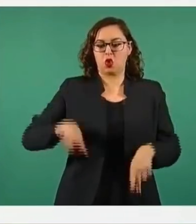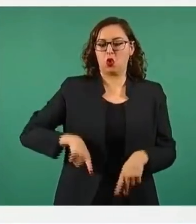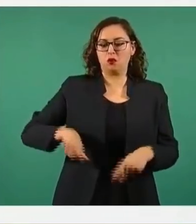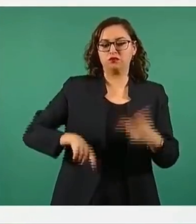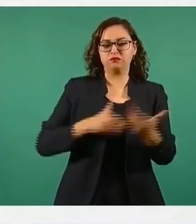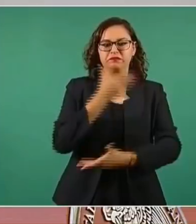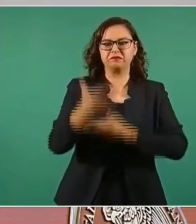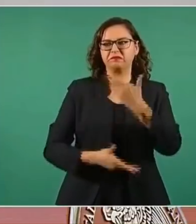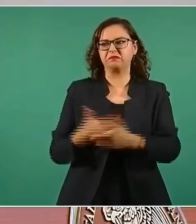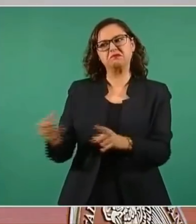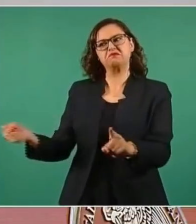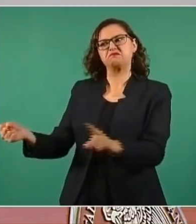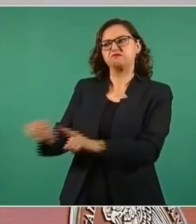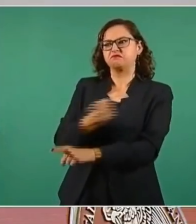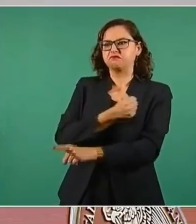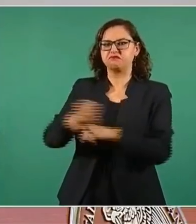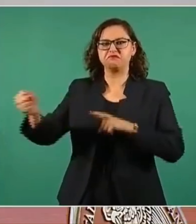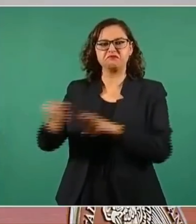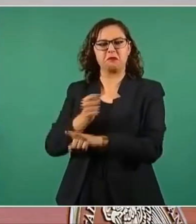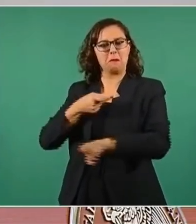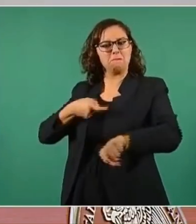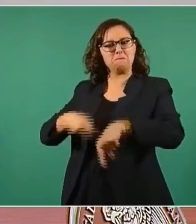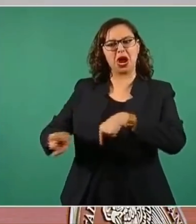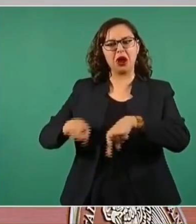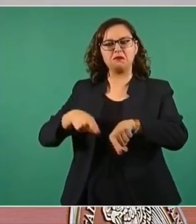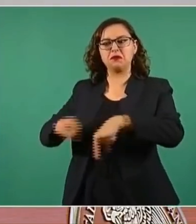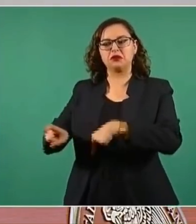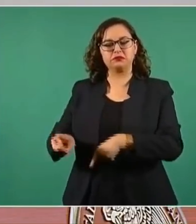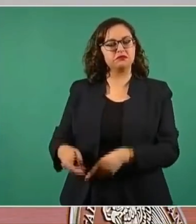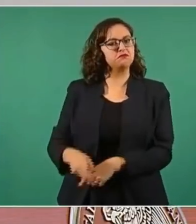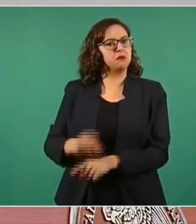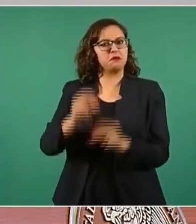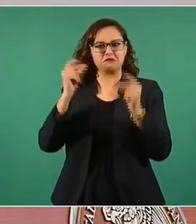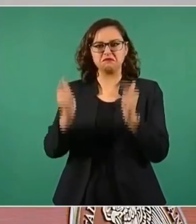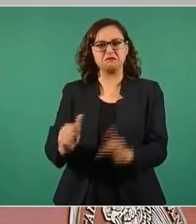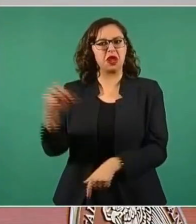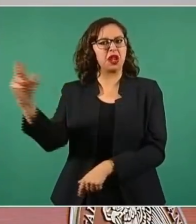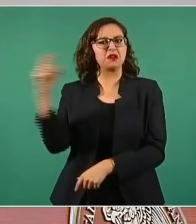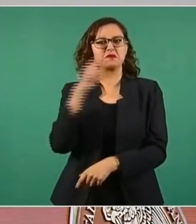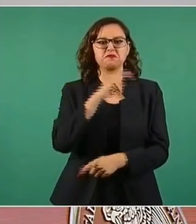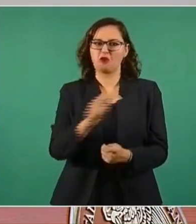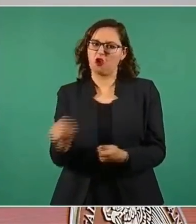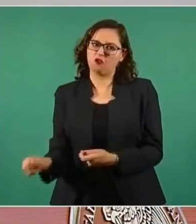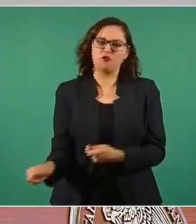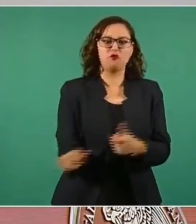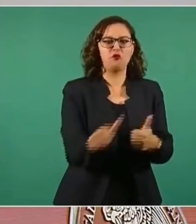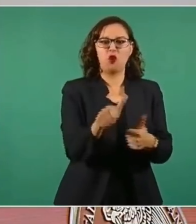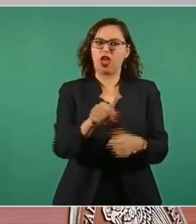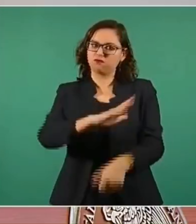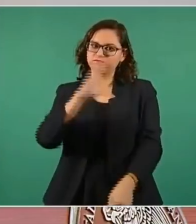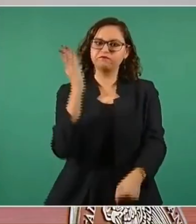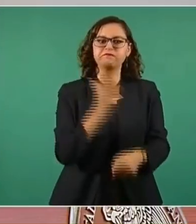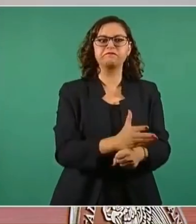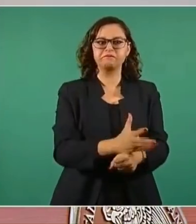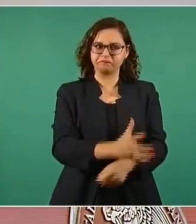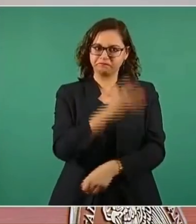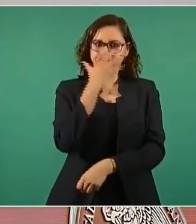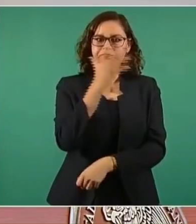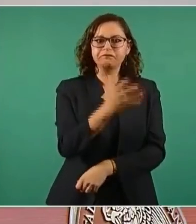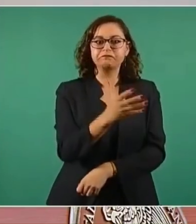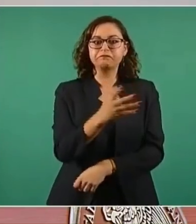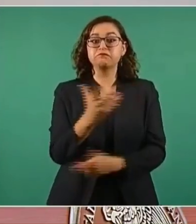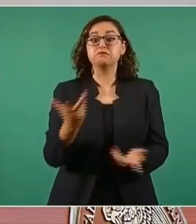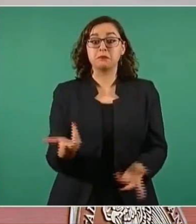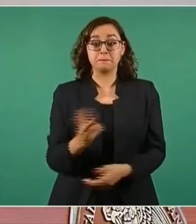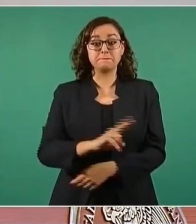dados de baja los dos funcionarios y están a disposición del órgano interno de control. No va a haber represión